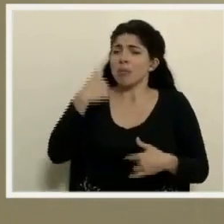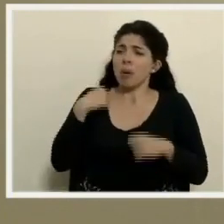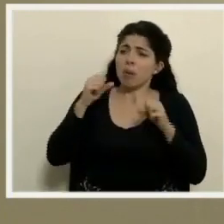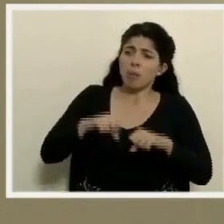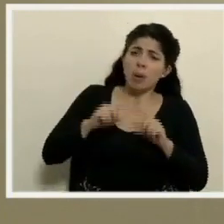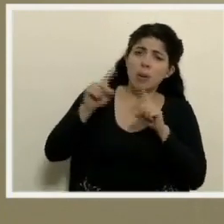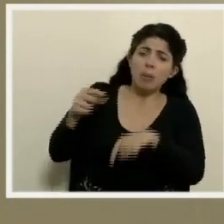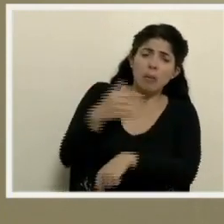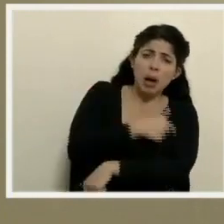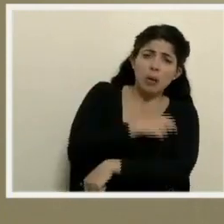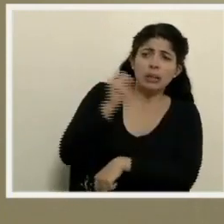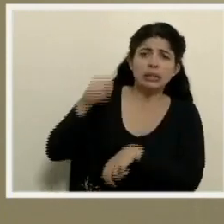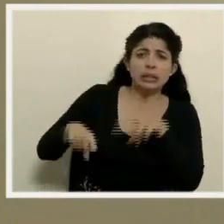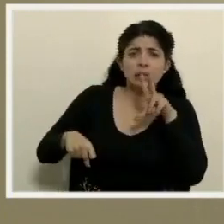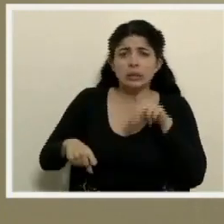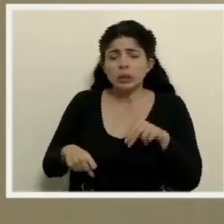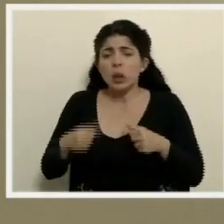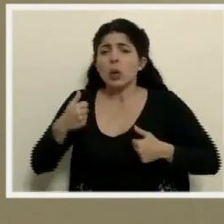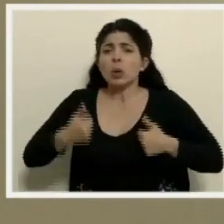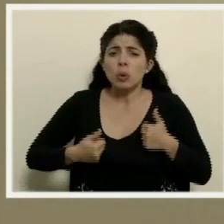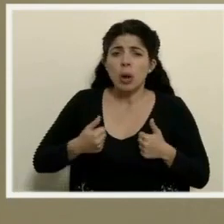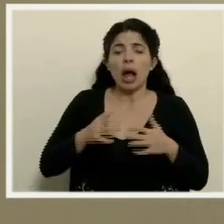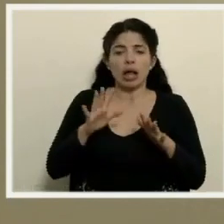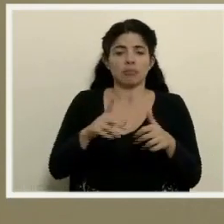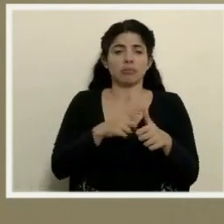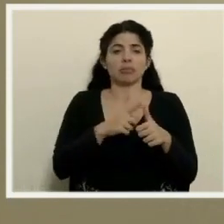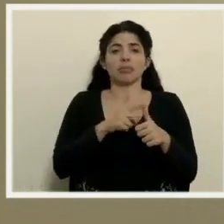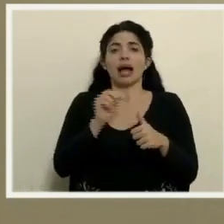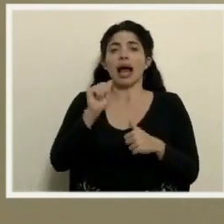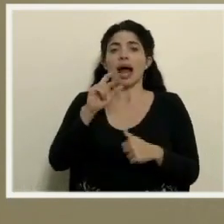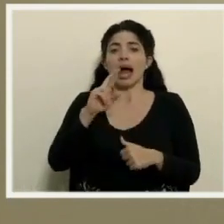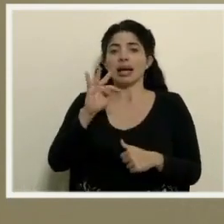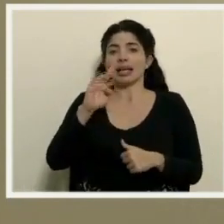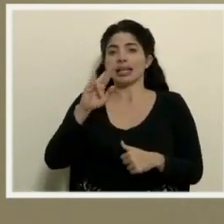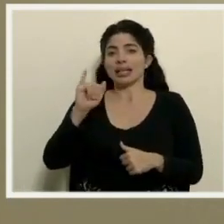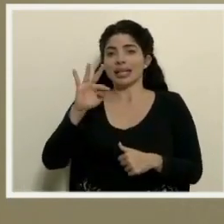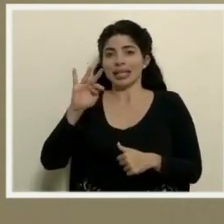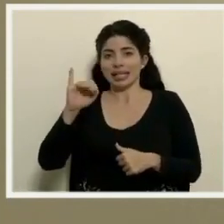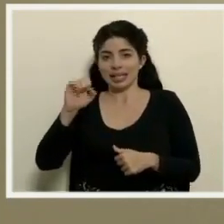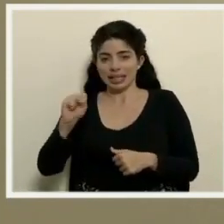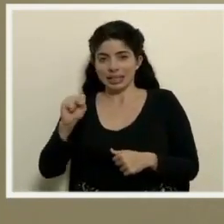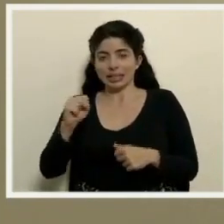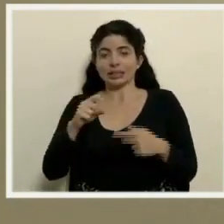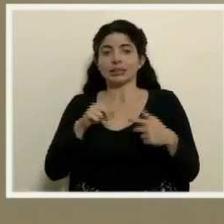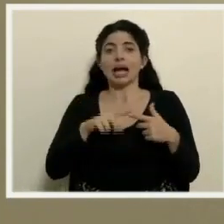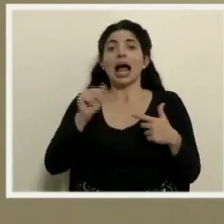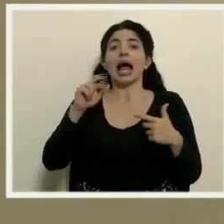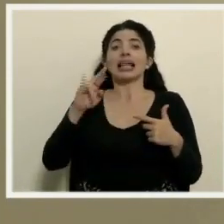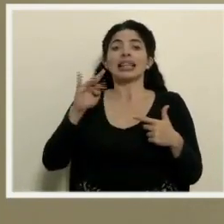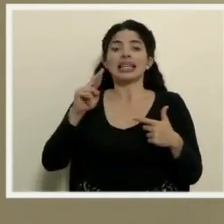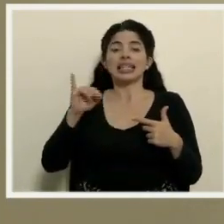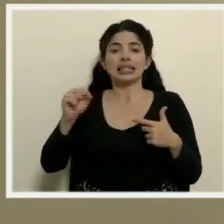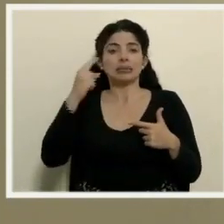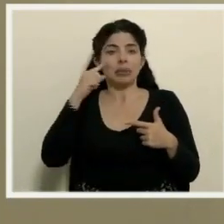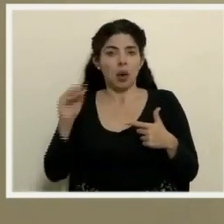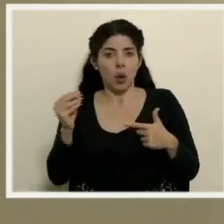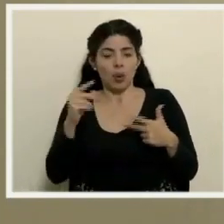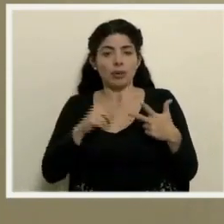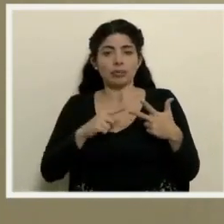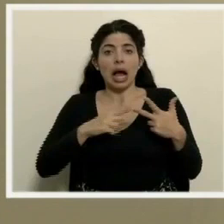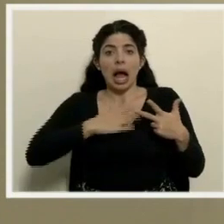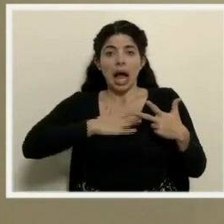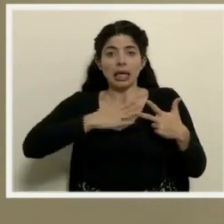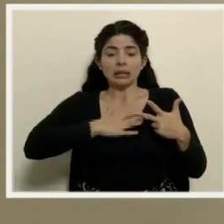ser considerado dentro del grupo 3? Está la artritis reumatoide, la artritis idiopática juvenil, el asma,